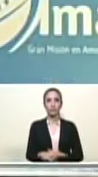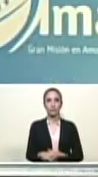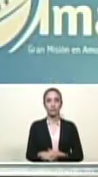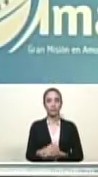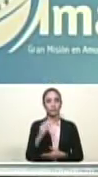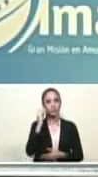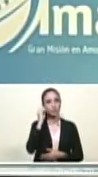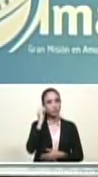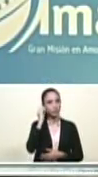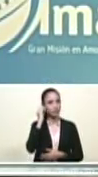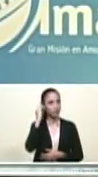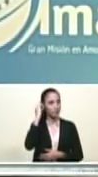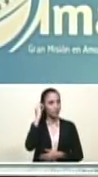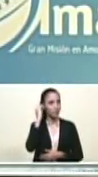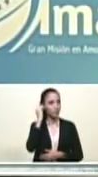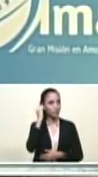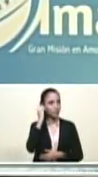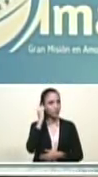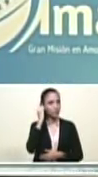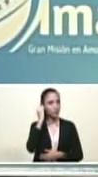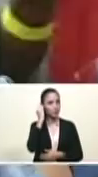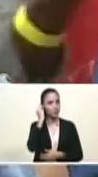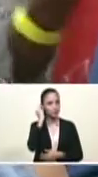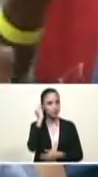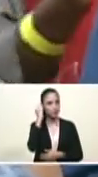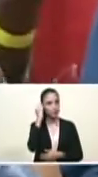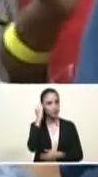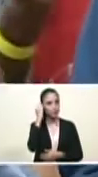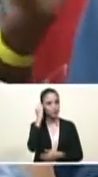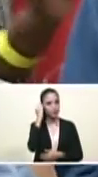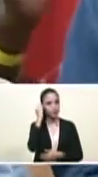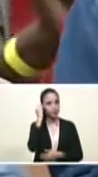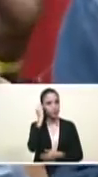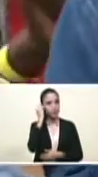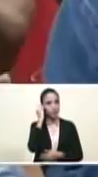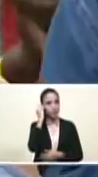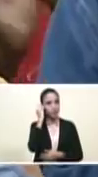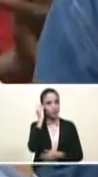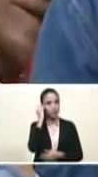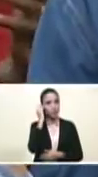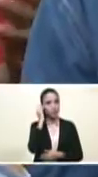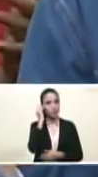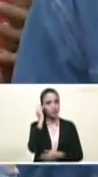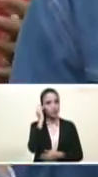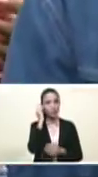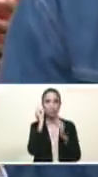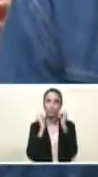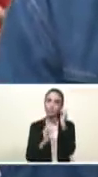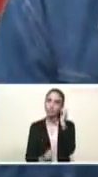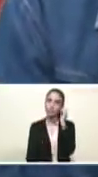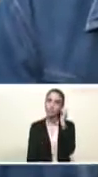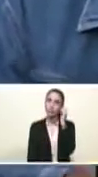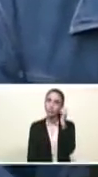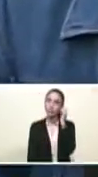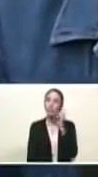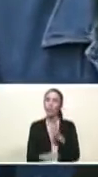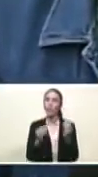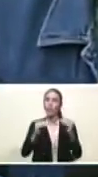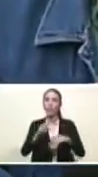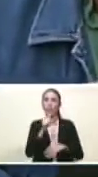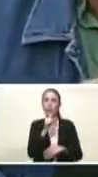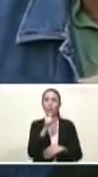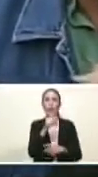Correcto, correcto. Un aplauso al vicepresidente por su explicación. ¿A quién más le llegó el mensaje de los